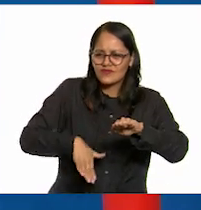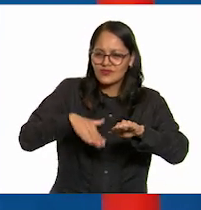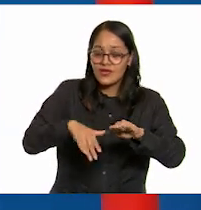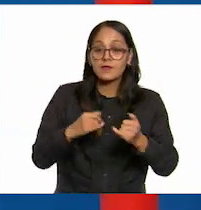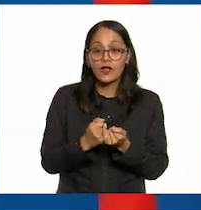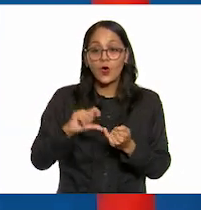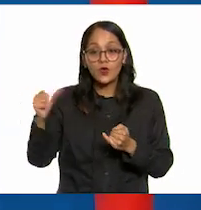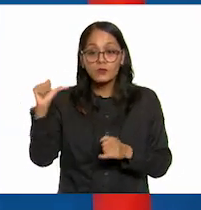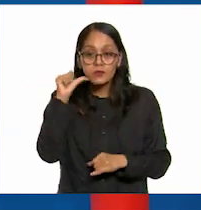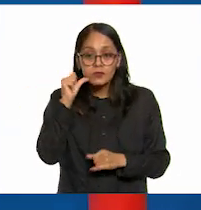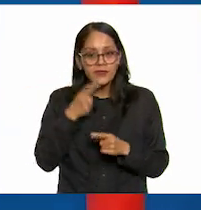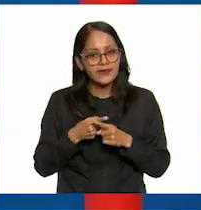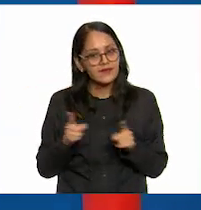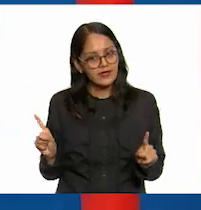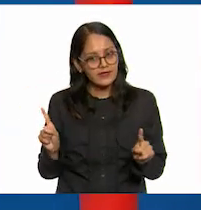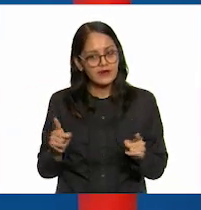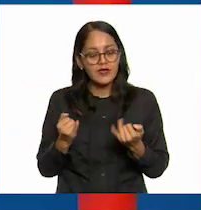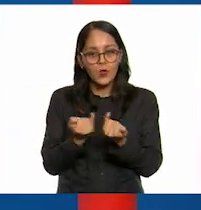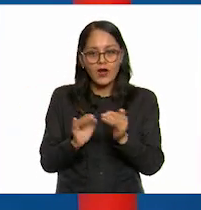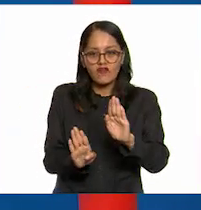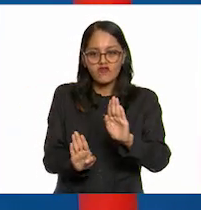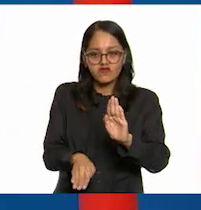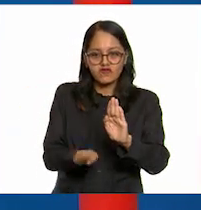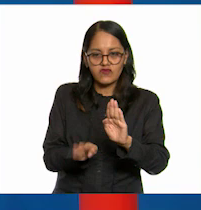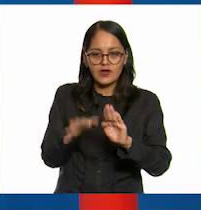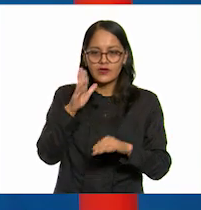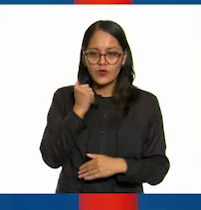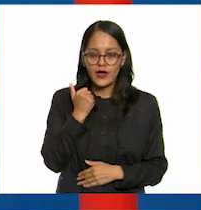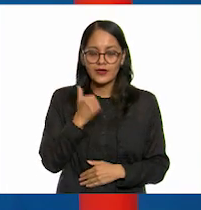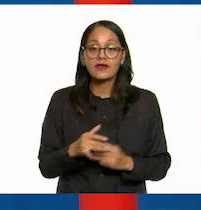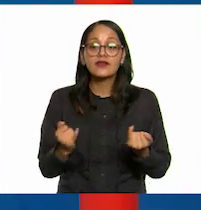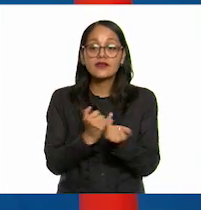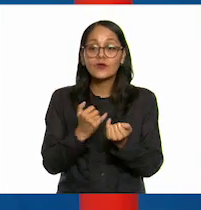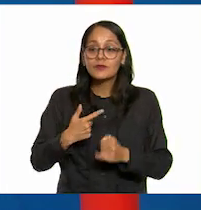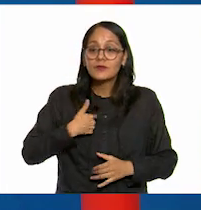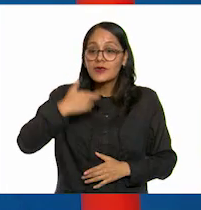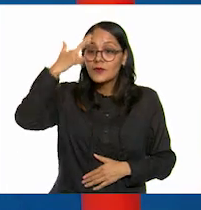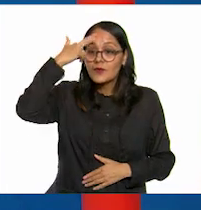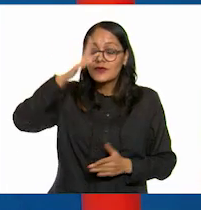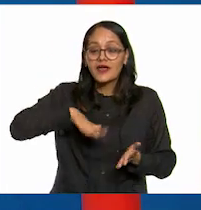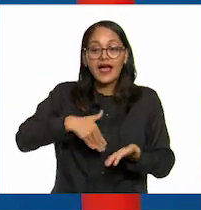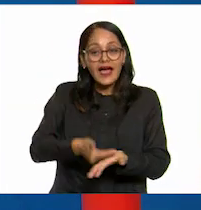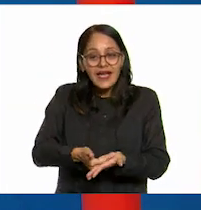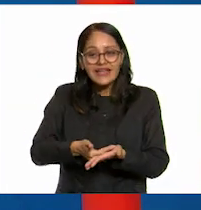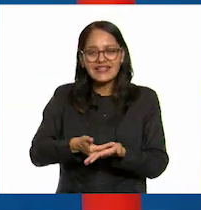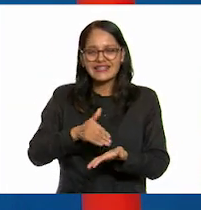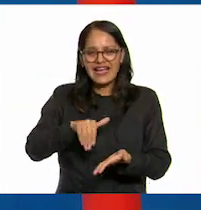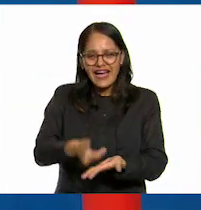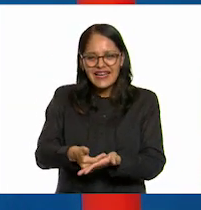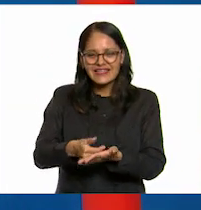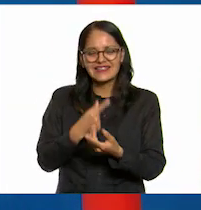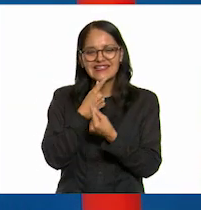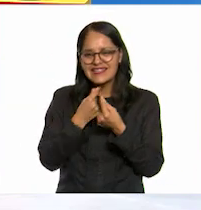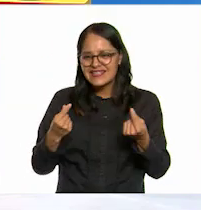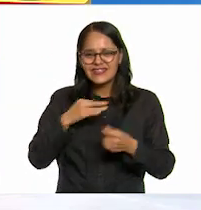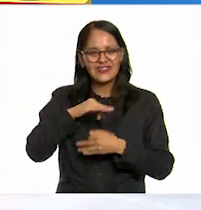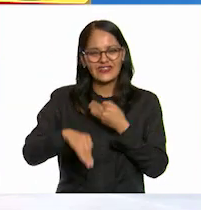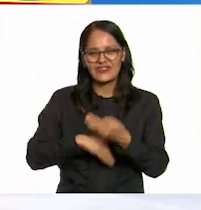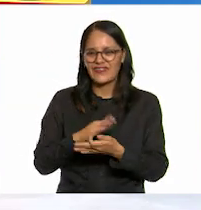y no tenía frenos también me acuerdo de las caídas éramos niños y niñas todo terreno